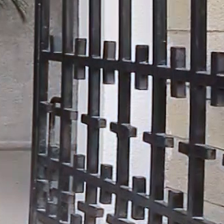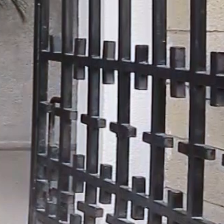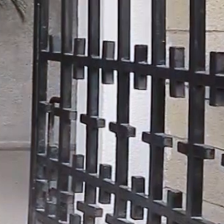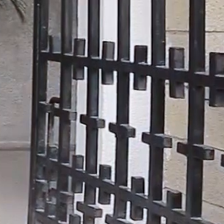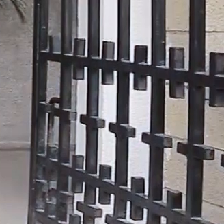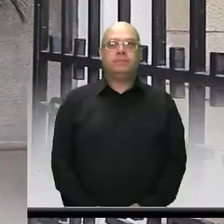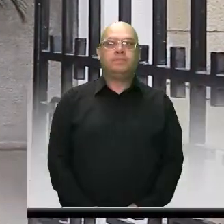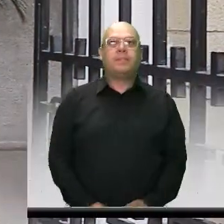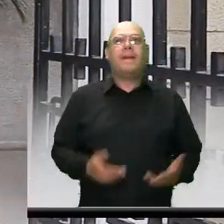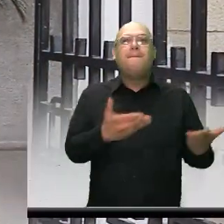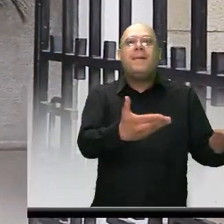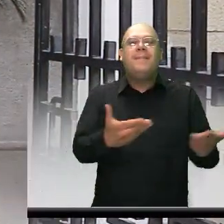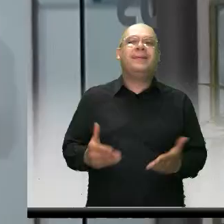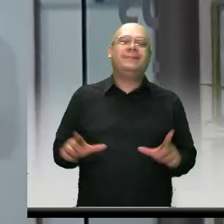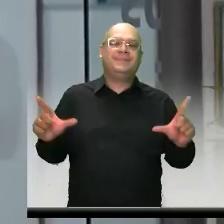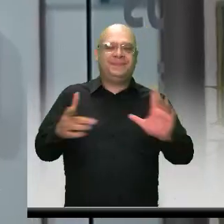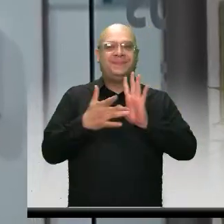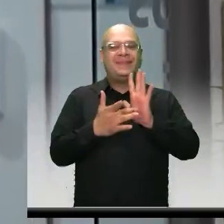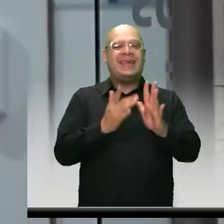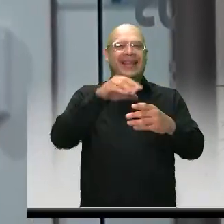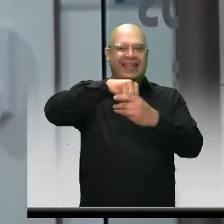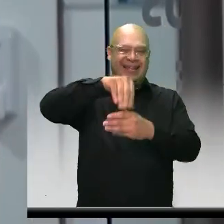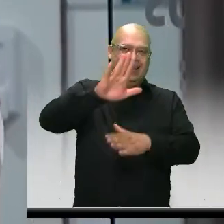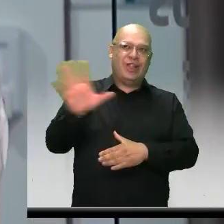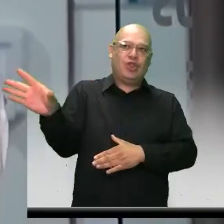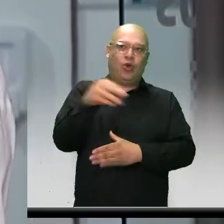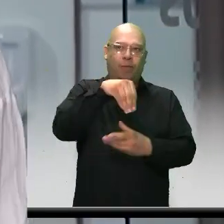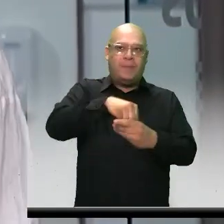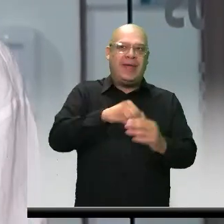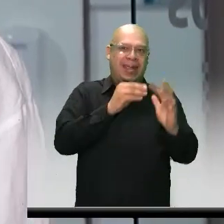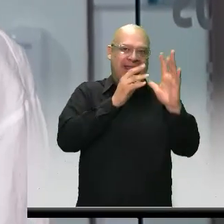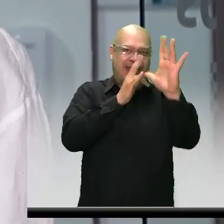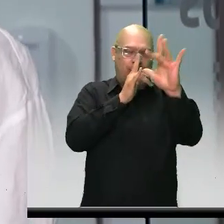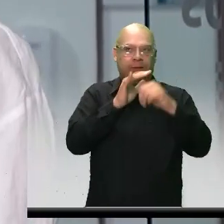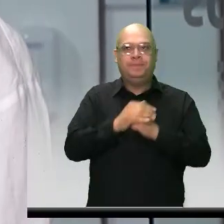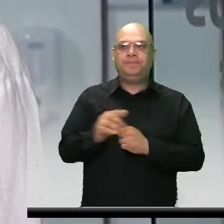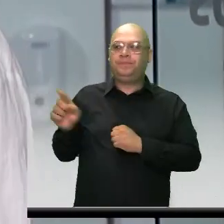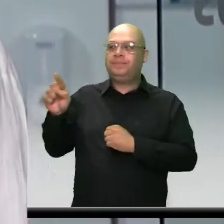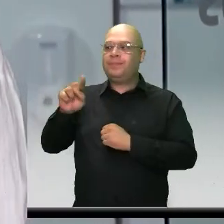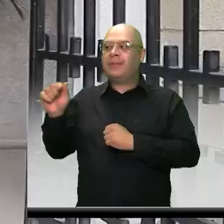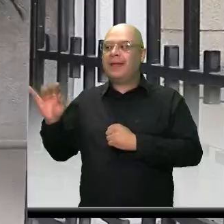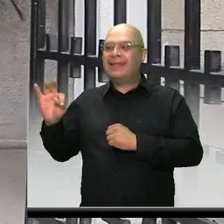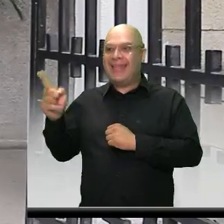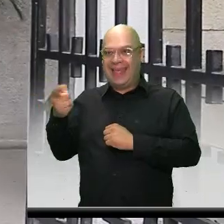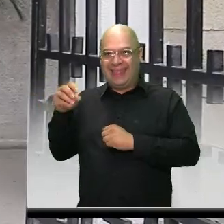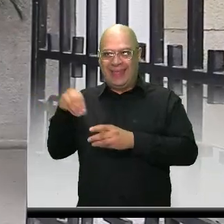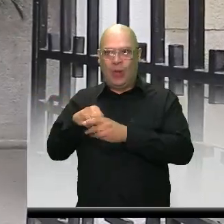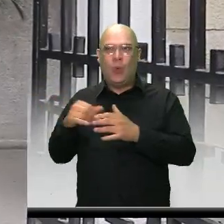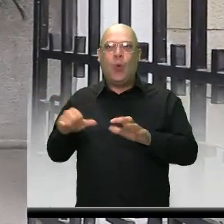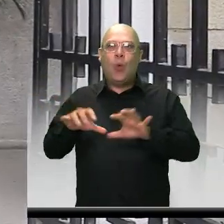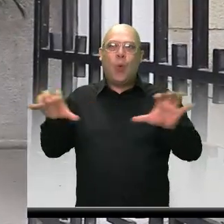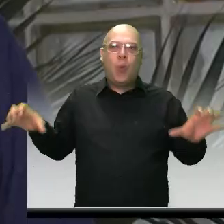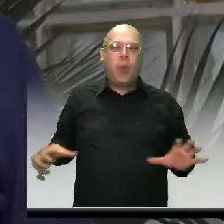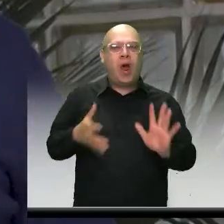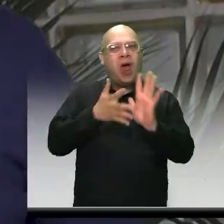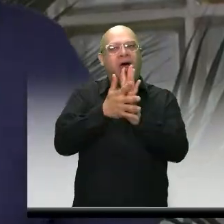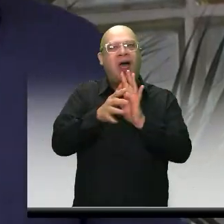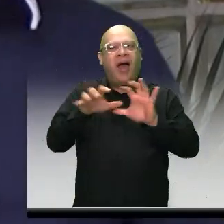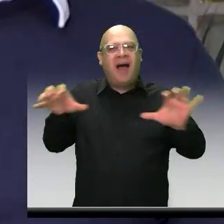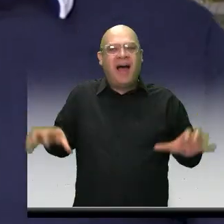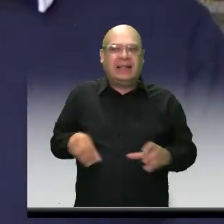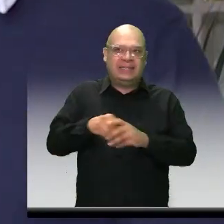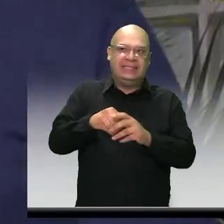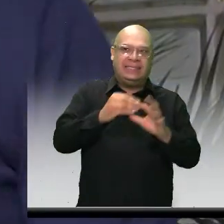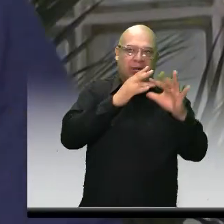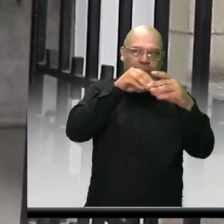Bienvenidos a nuestro programa institucional, todos somos Itagüí. Hoy con Santiago estaremos hablando de las buenas acciones que se vienen realizando. Hola Lice,